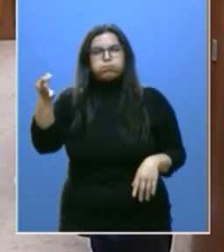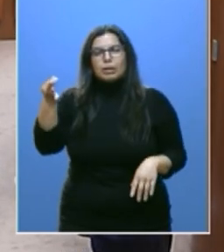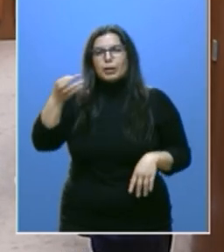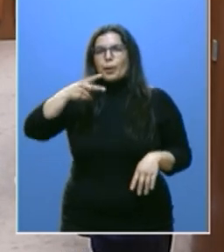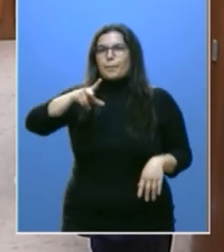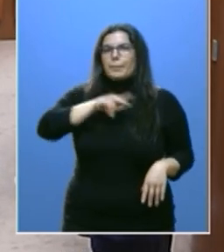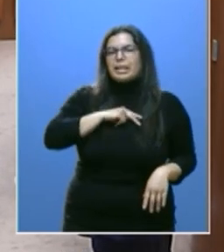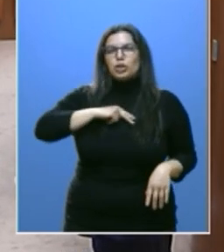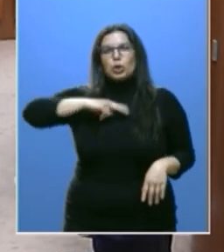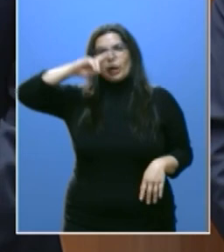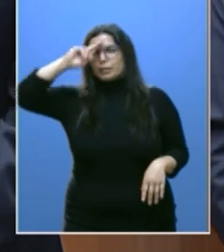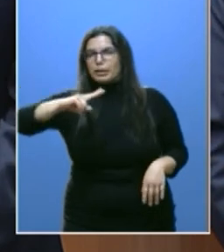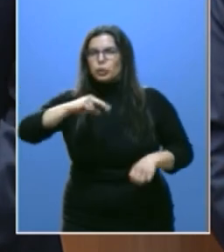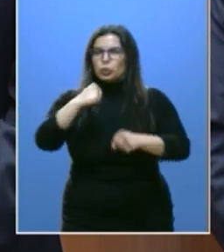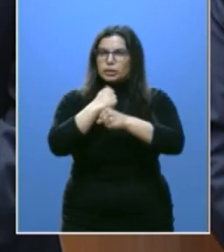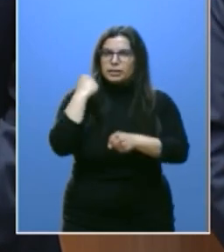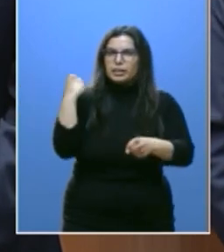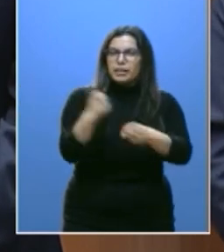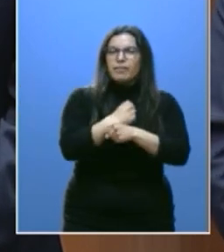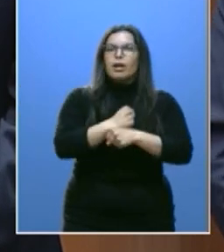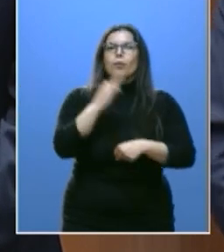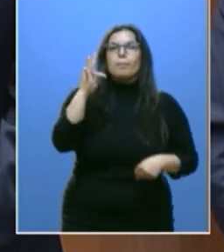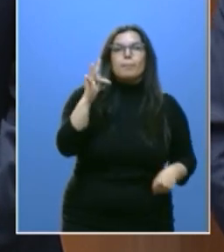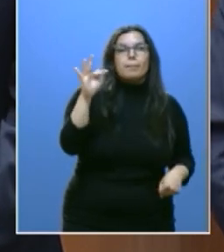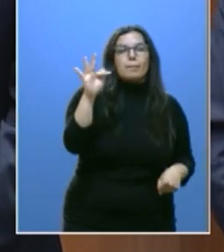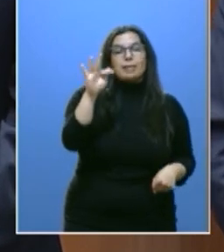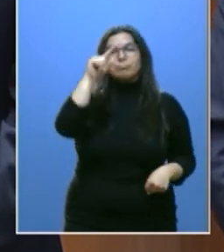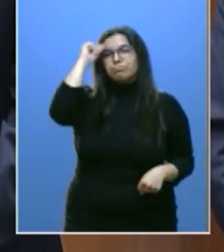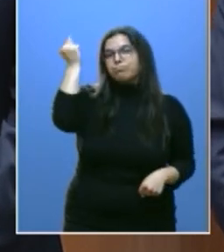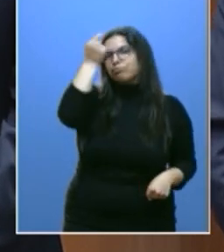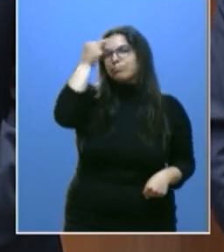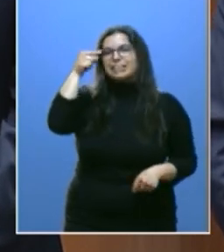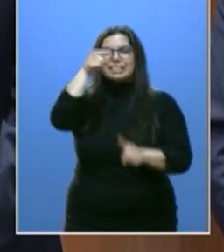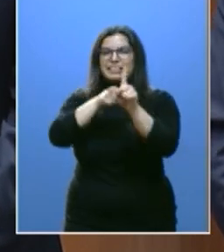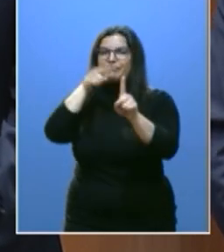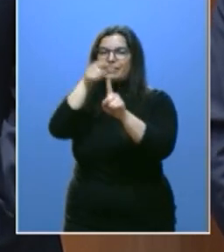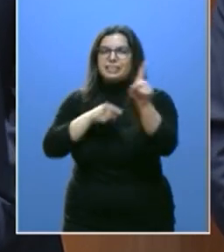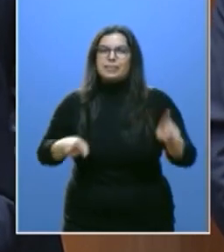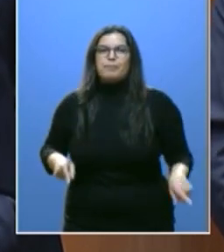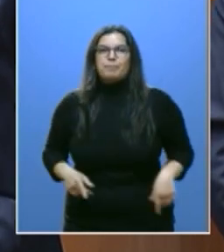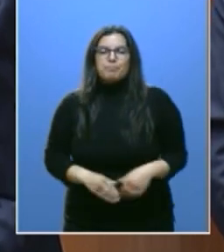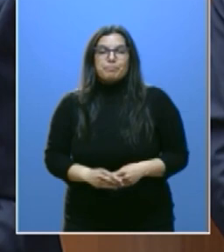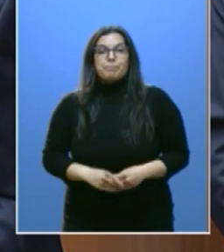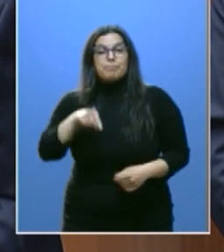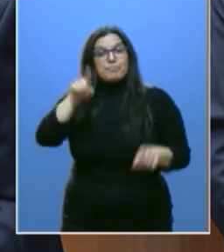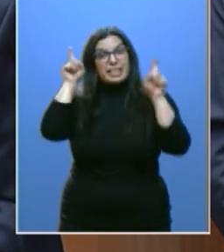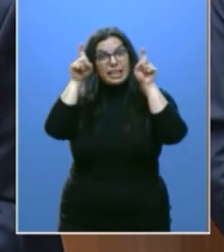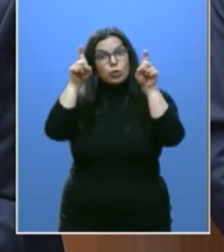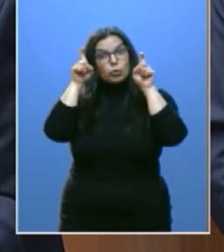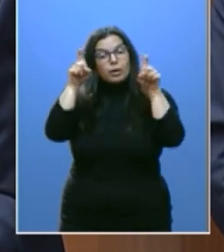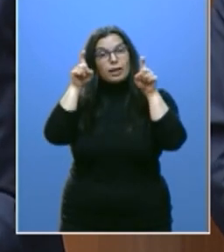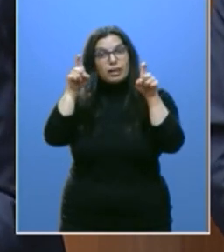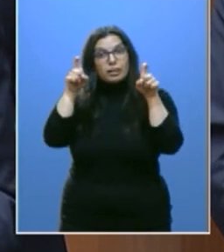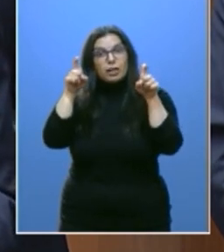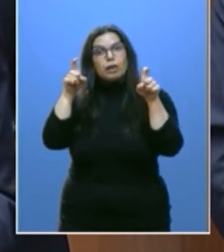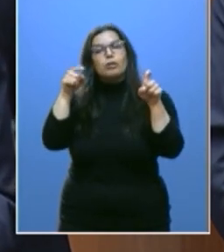respeto, el trabajo y el talento como referentes. y que esa educación sea la que